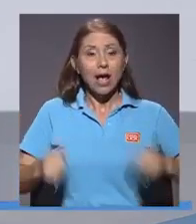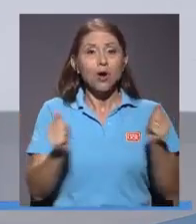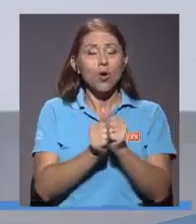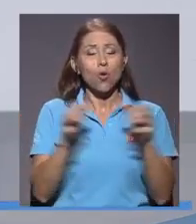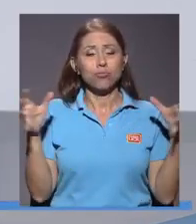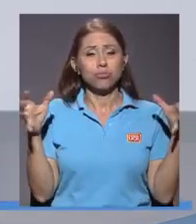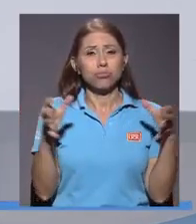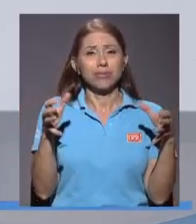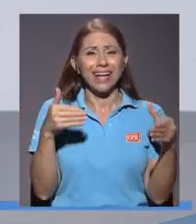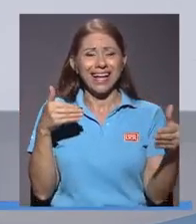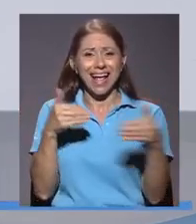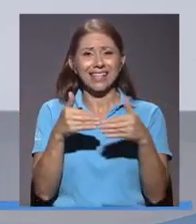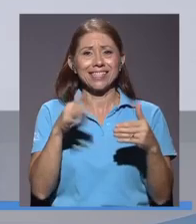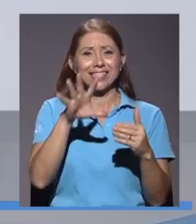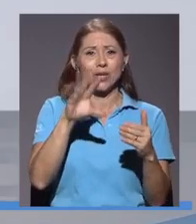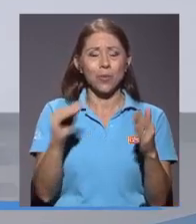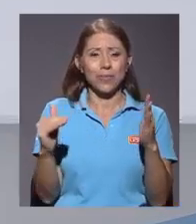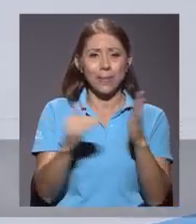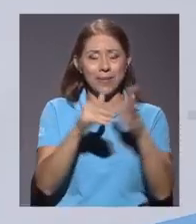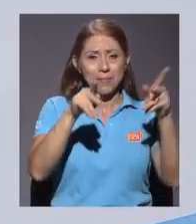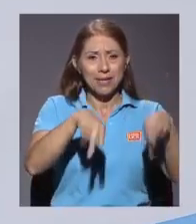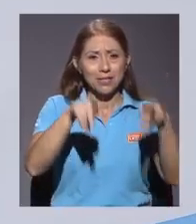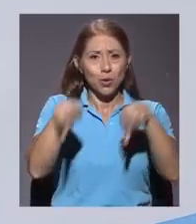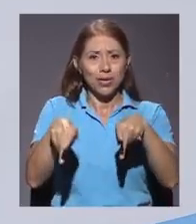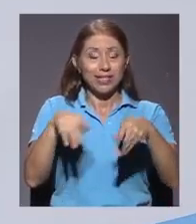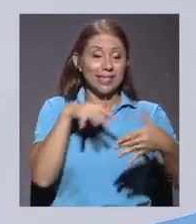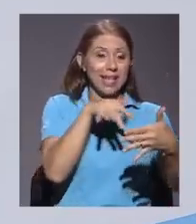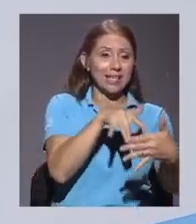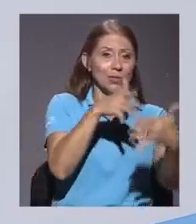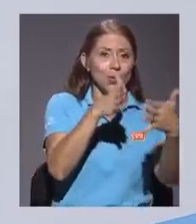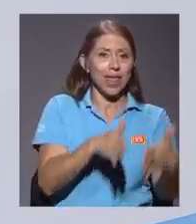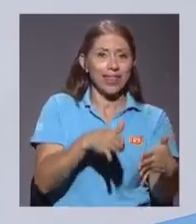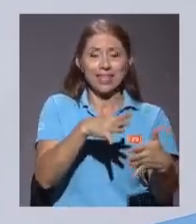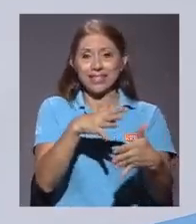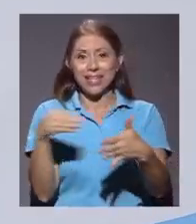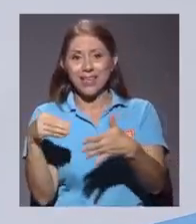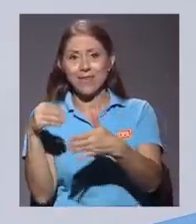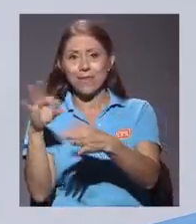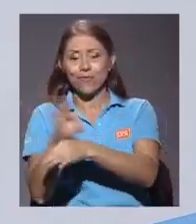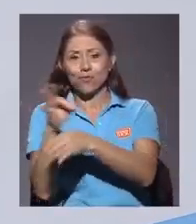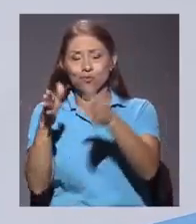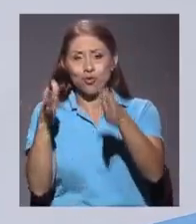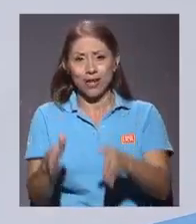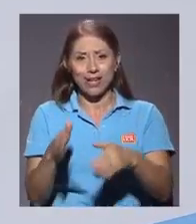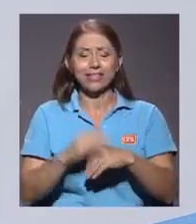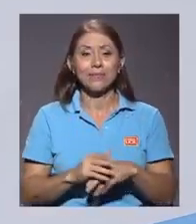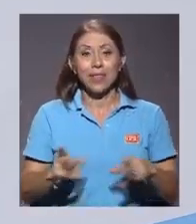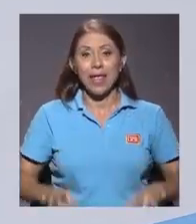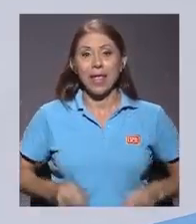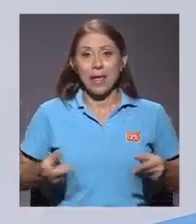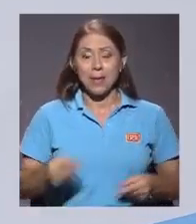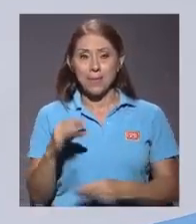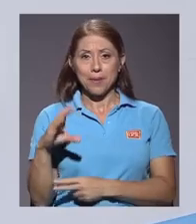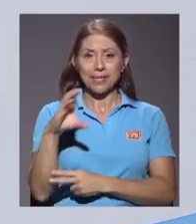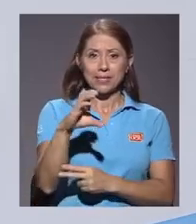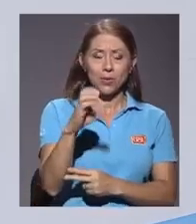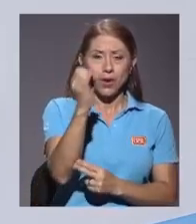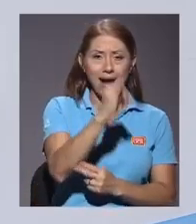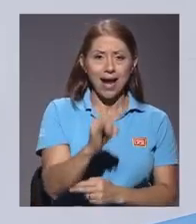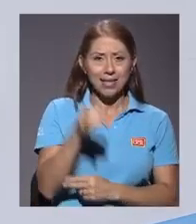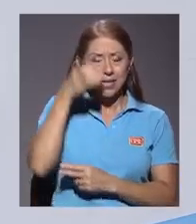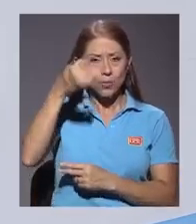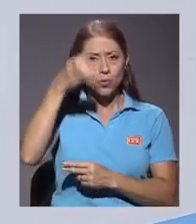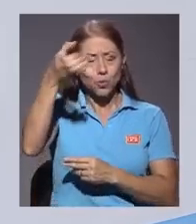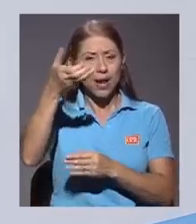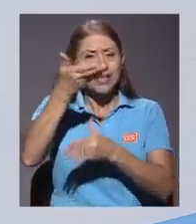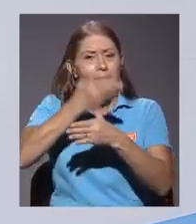50 mil personas, entre estudiantes y funcionarios y funcionarias. La inversión en arte y cultura es parte integral de la